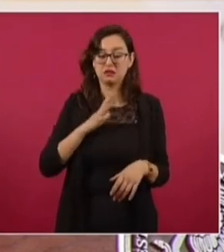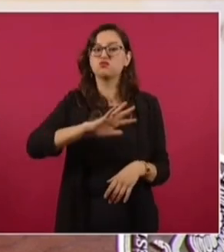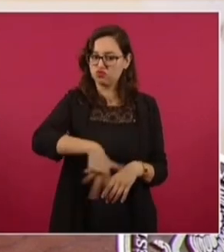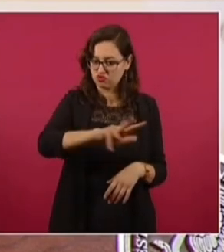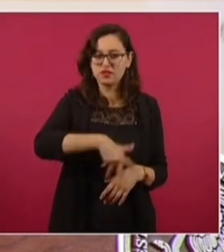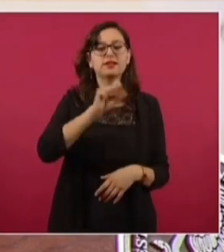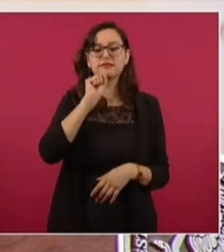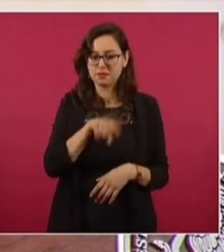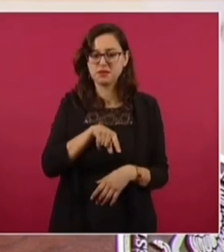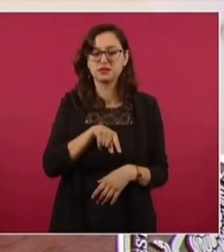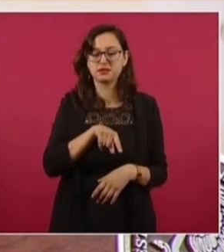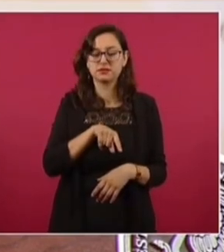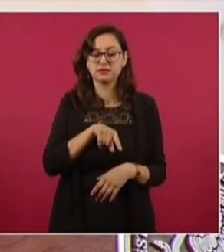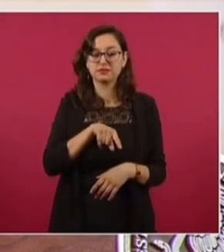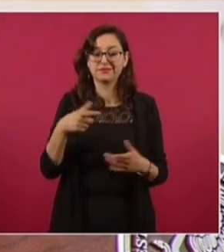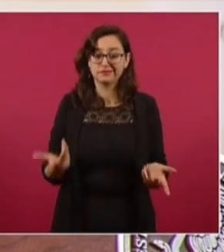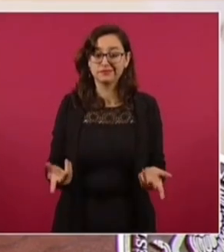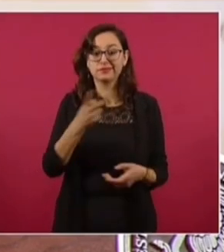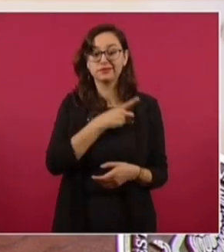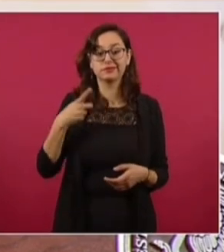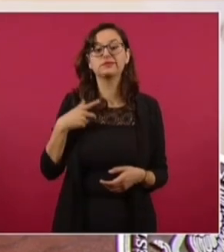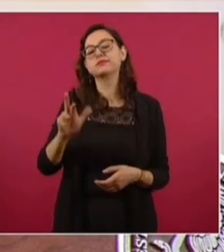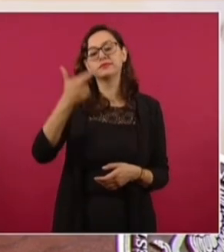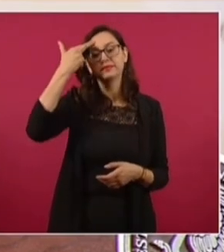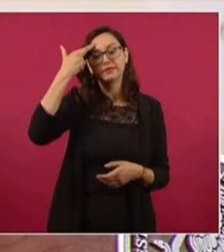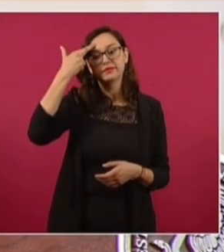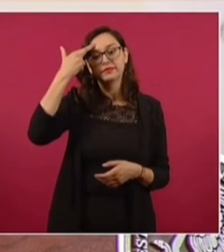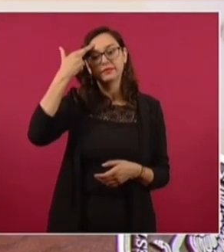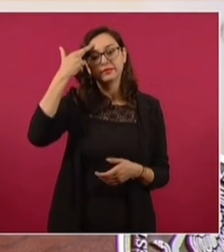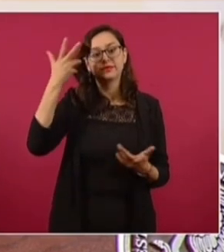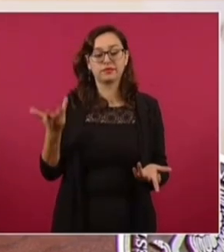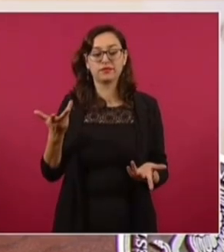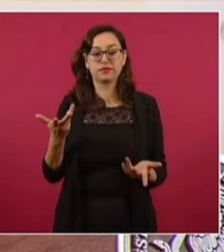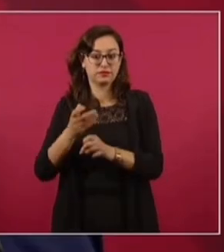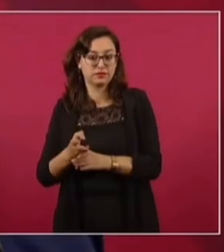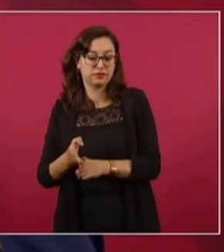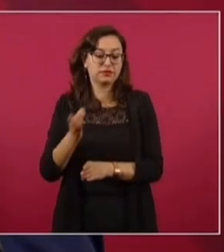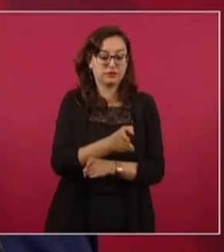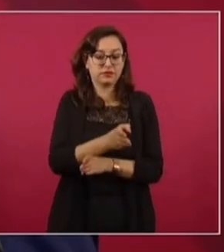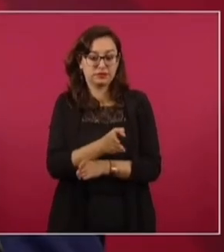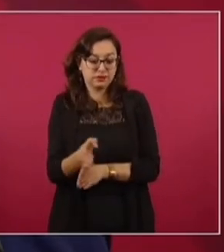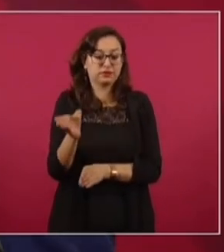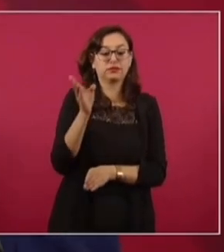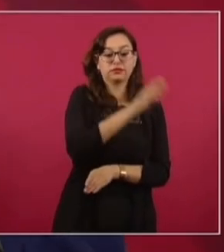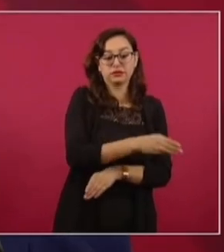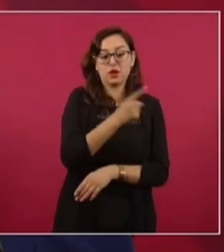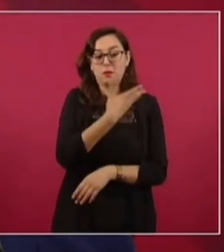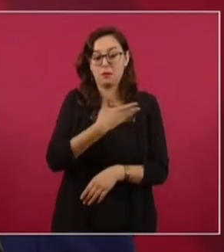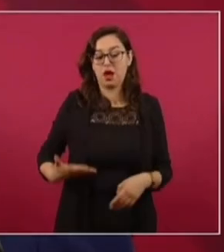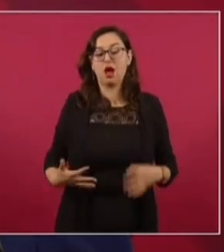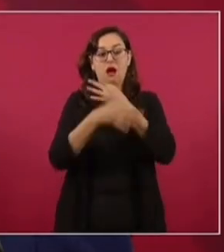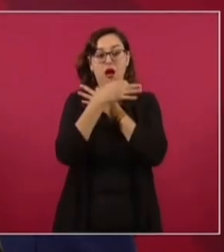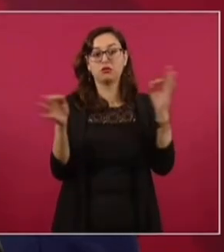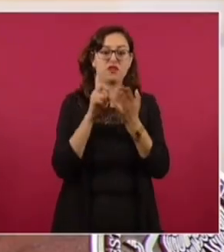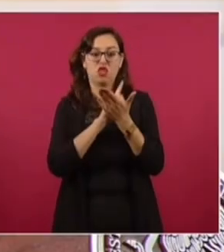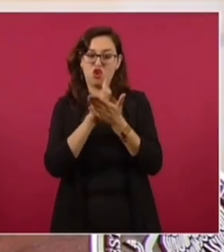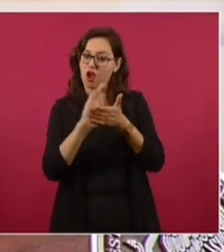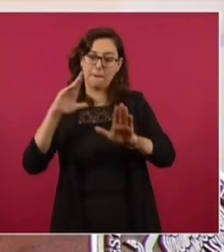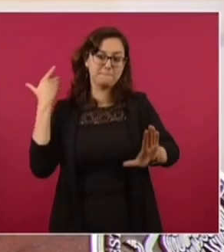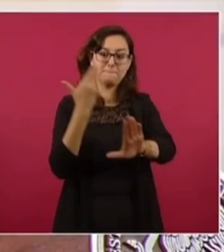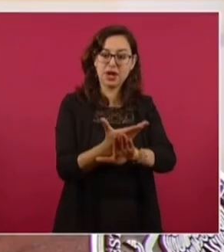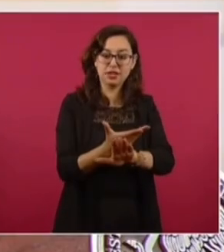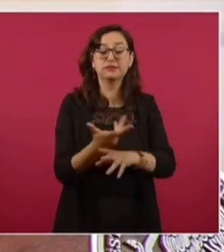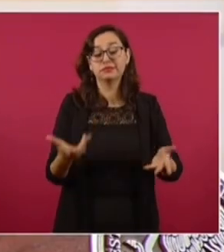no se debe de olvidar de que hubo una guerra contra el narcotráfico.